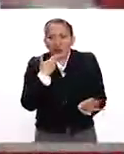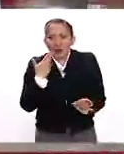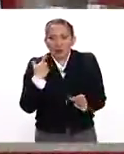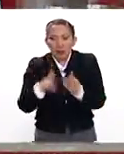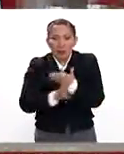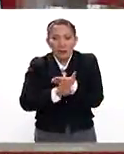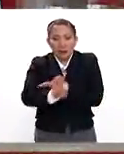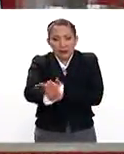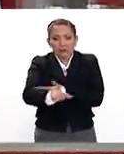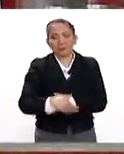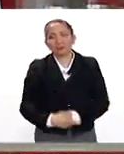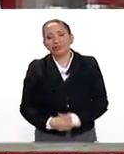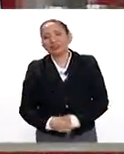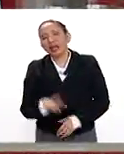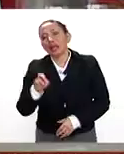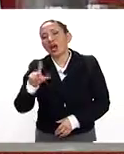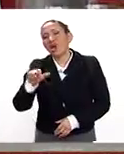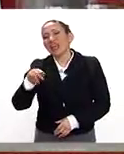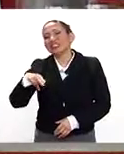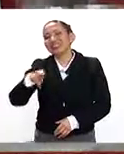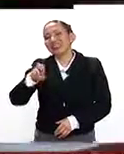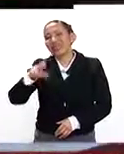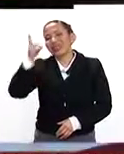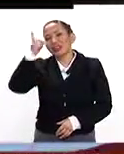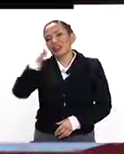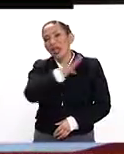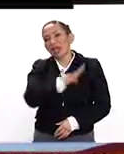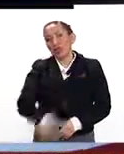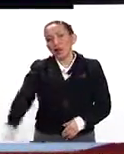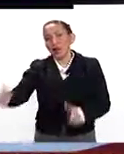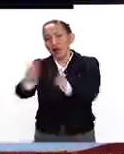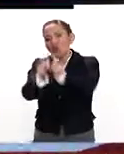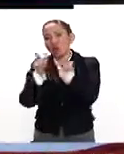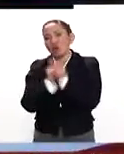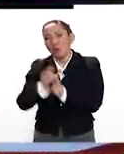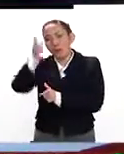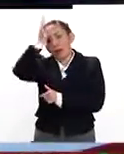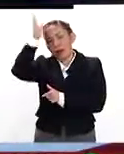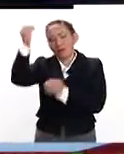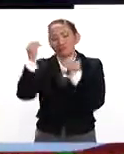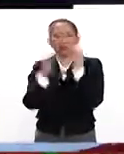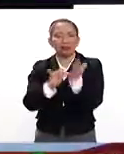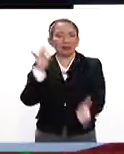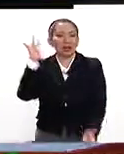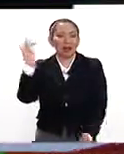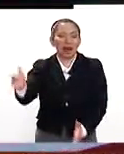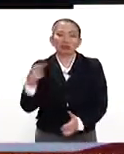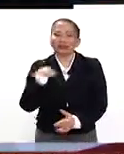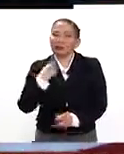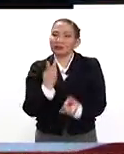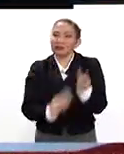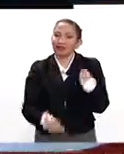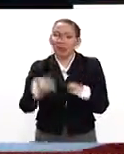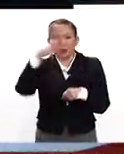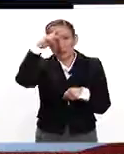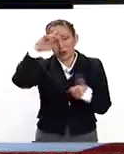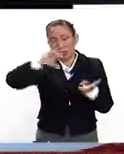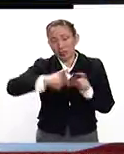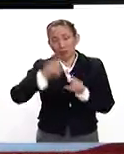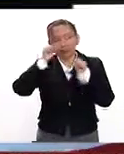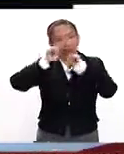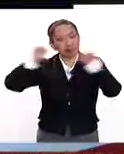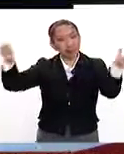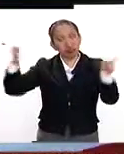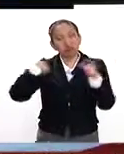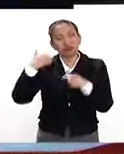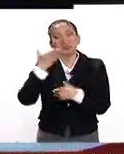prevención. Don Raúl Esquivel Carvajal, director general del Heroico Cuerpo de Bomberos, gracias por estar con nosotros en México al día, le reiteramos nuestra admiración